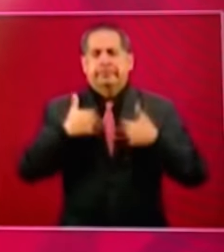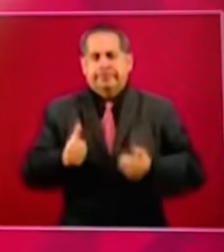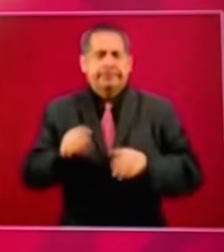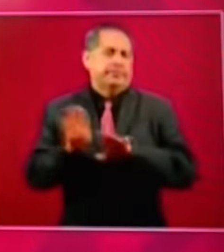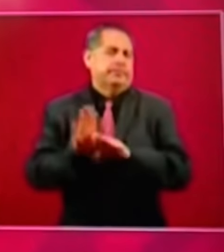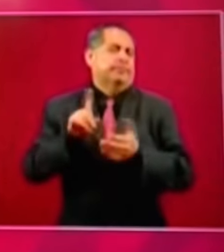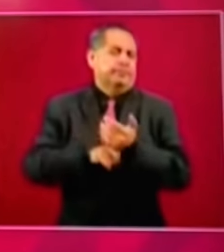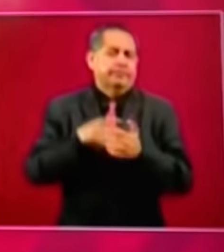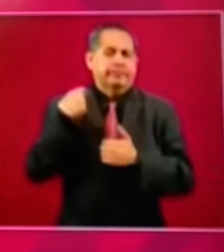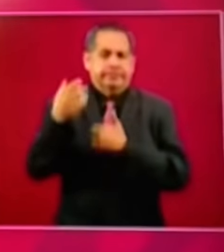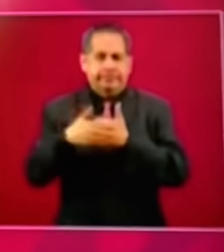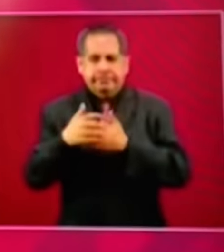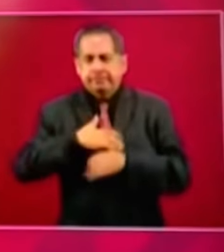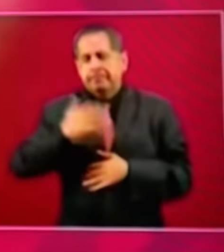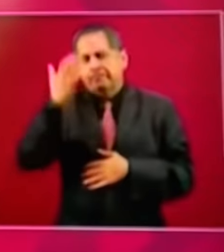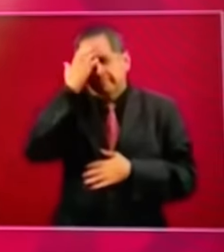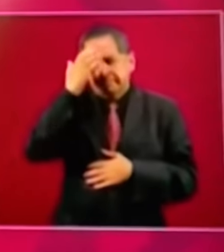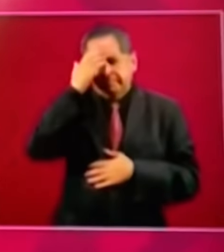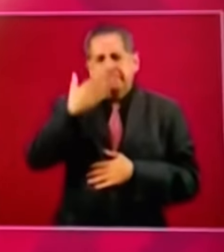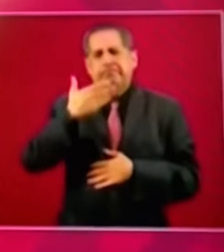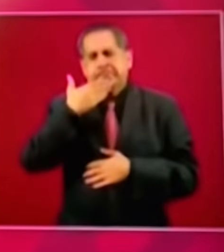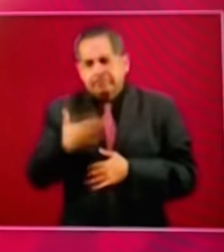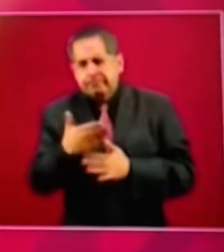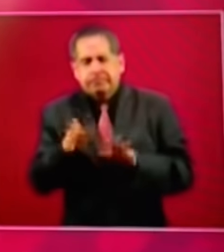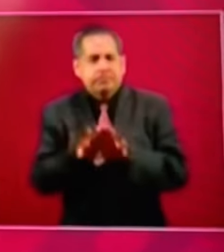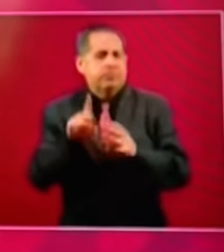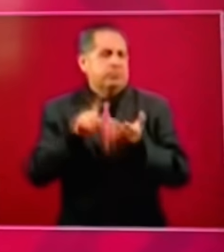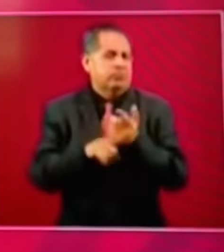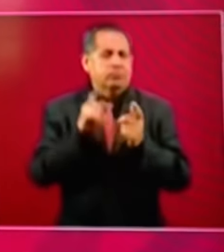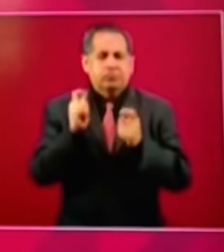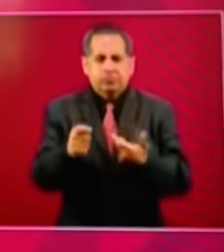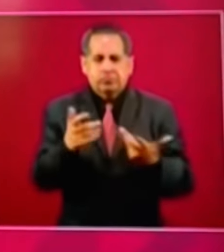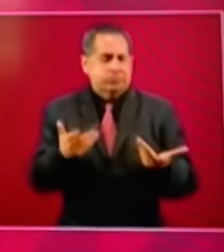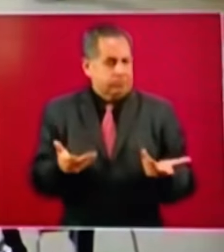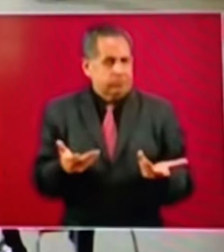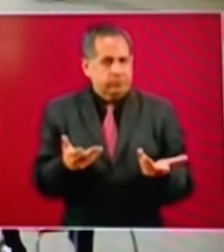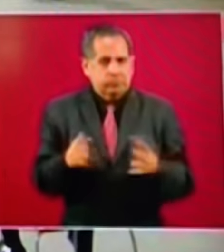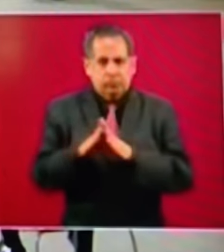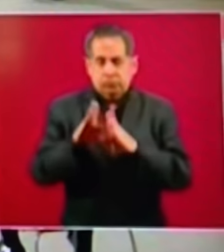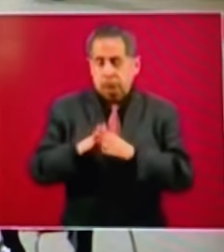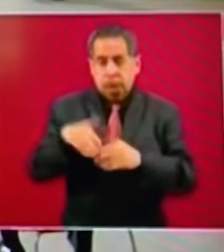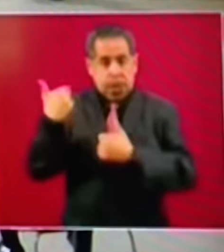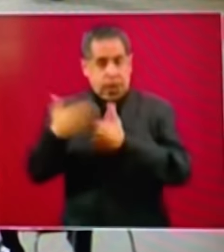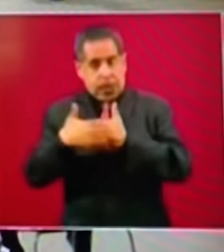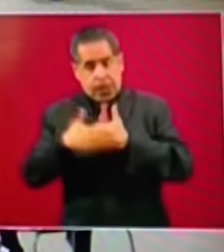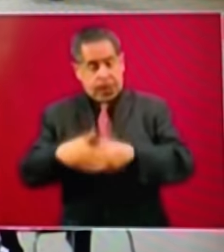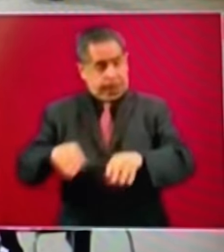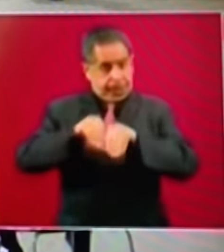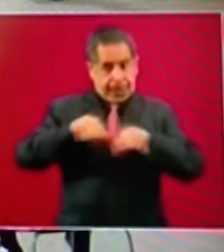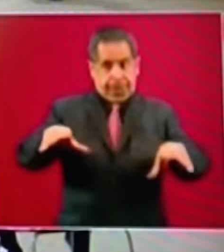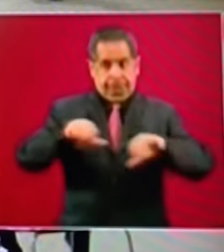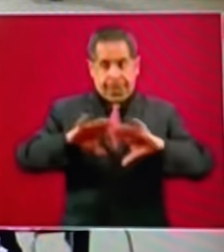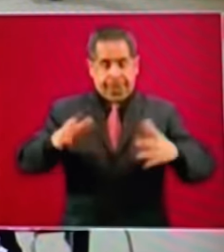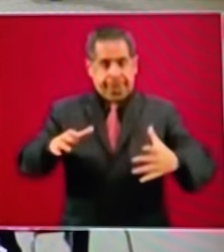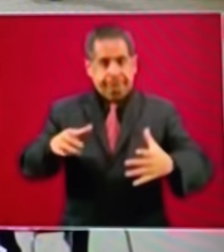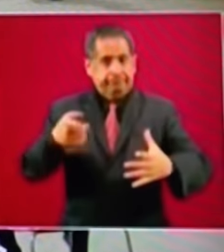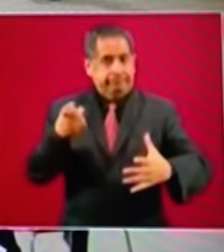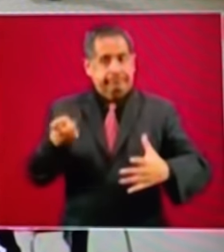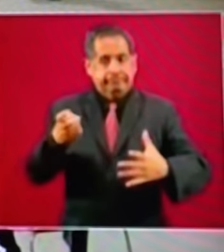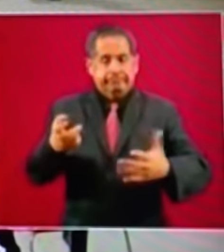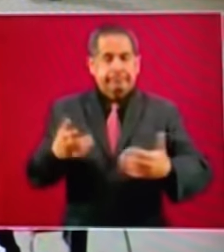conocer cómo va a funcionar el sistema